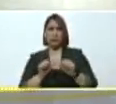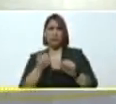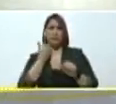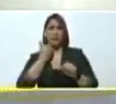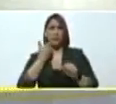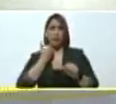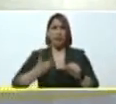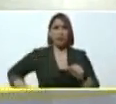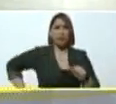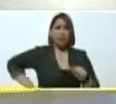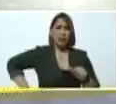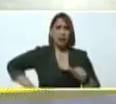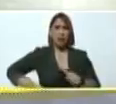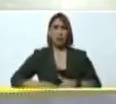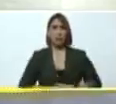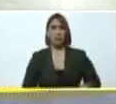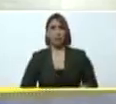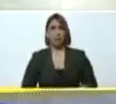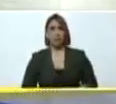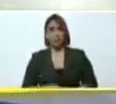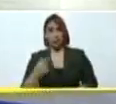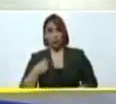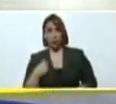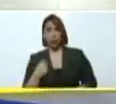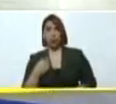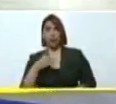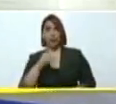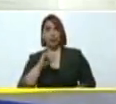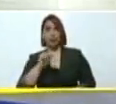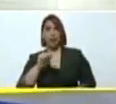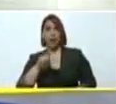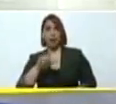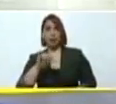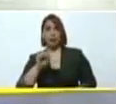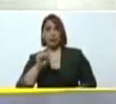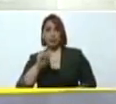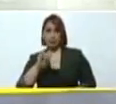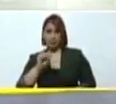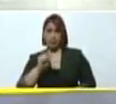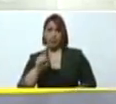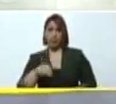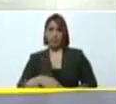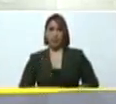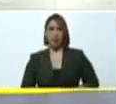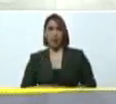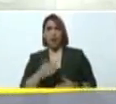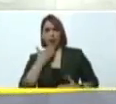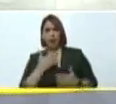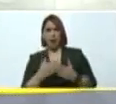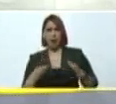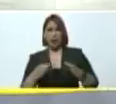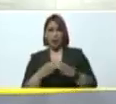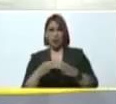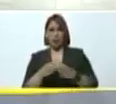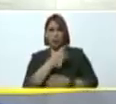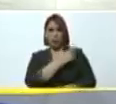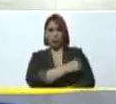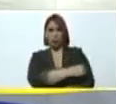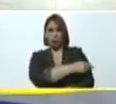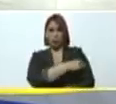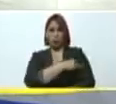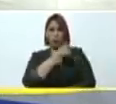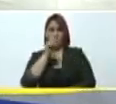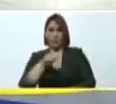estaba en diálisis y, bueno, gracias al equipo del doctor Arana de aquí del hospital militar tengo la